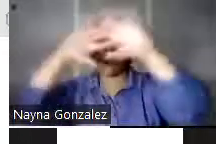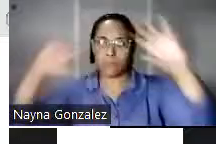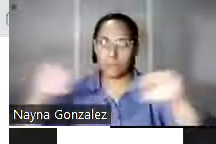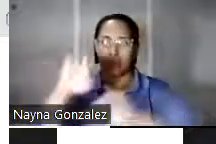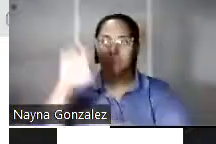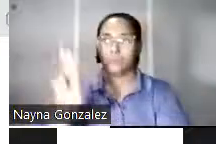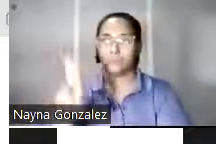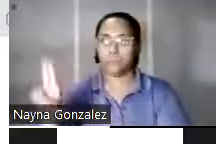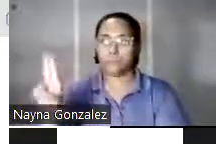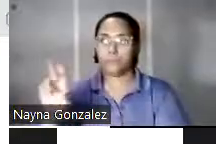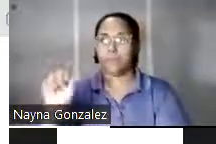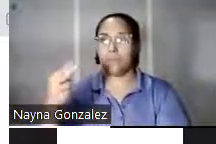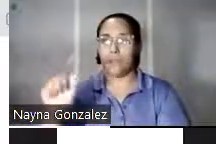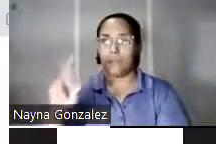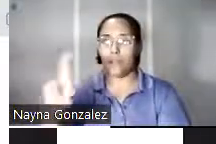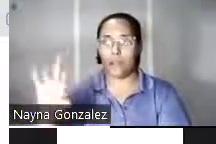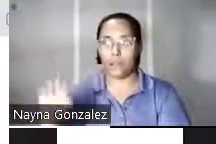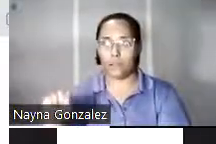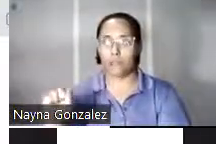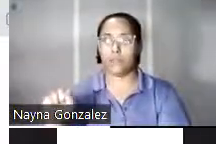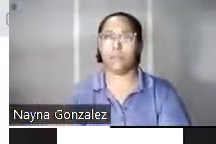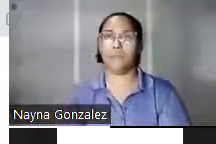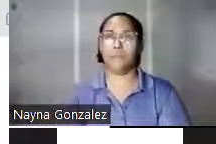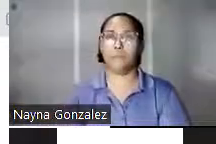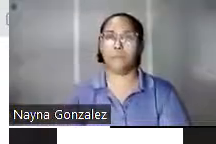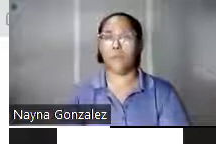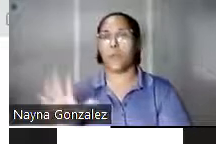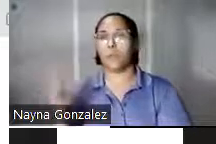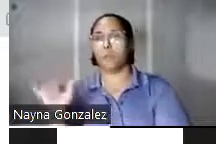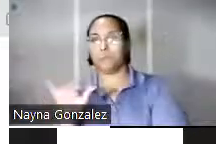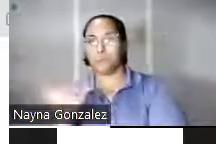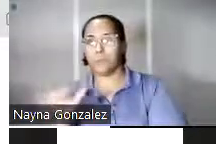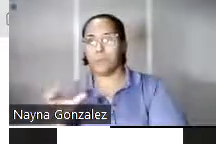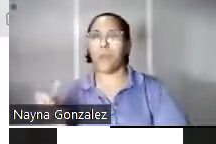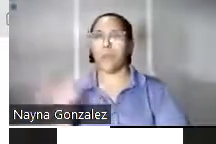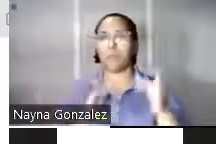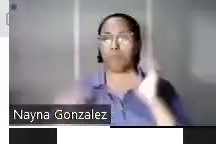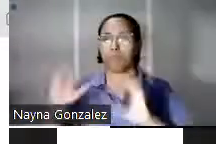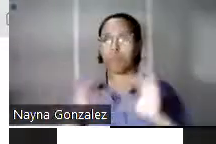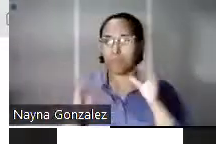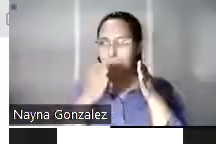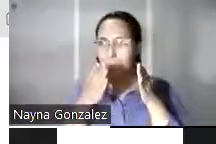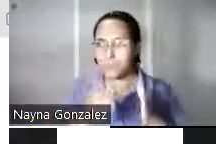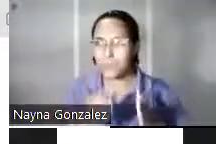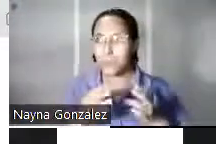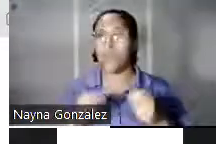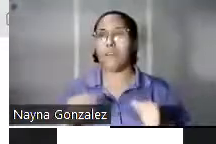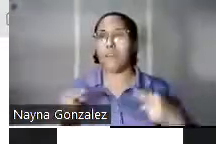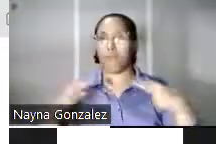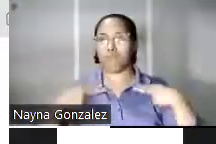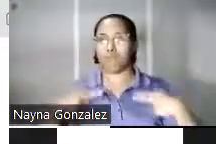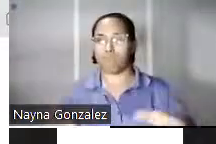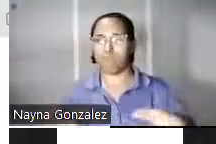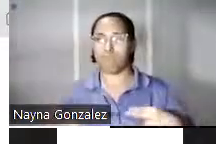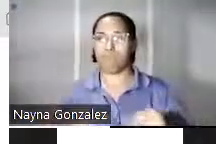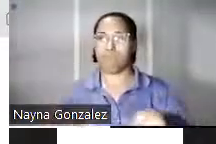Unidos, Harry S. Truman. Hueso, por su parte, fue un científico físico muy destacado, siendo el